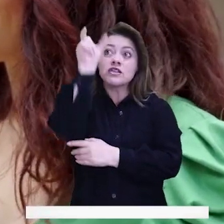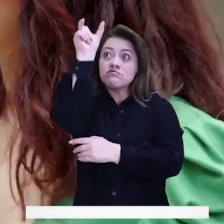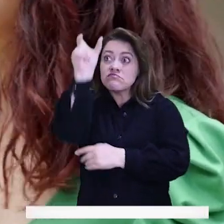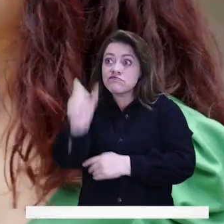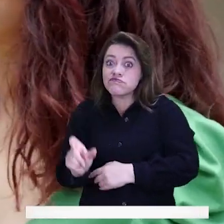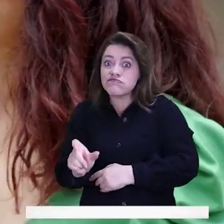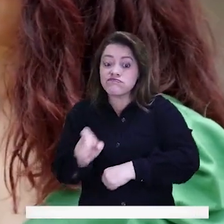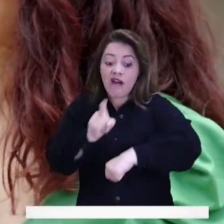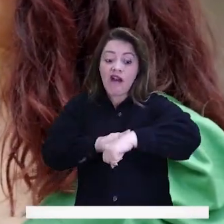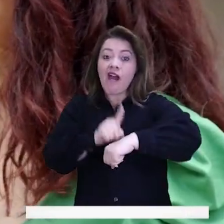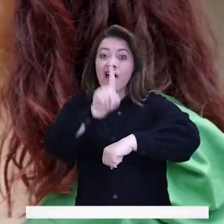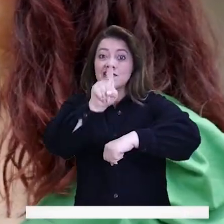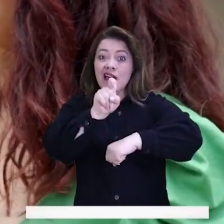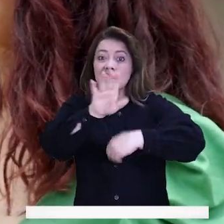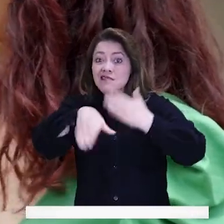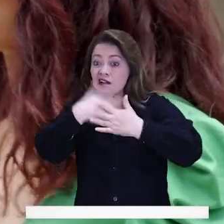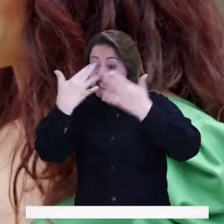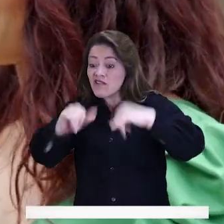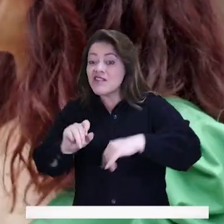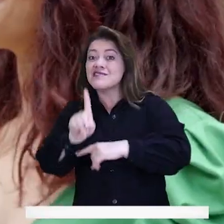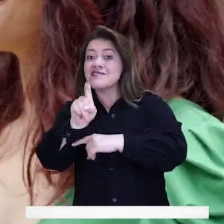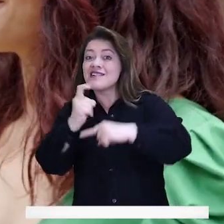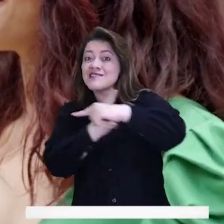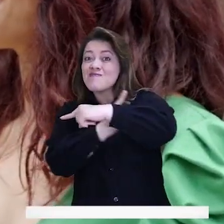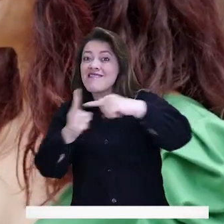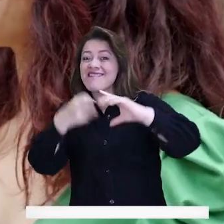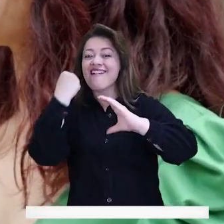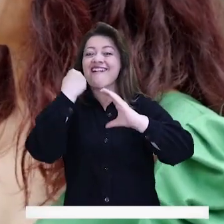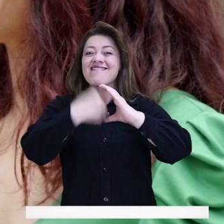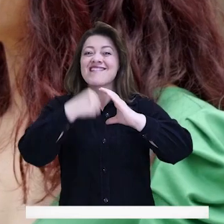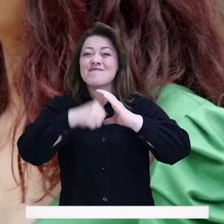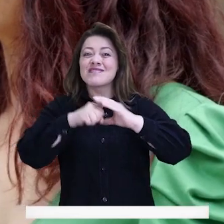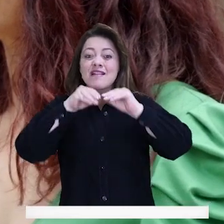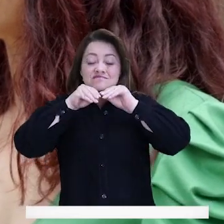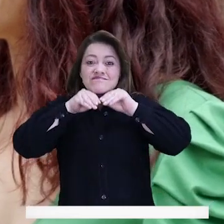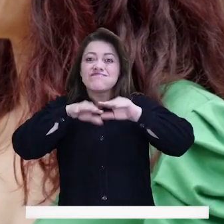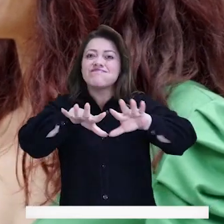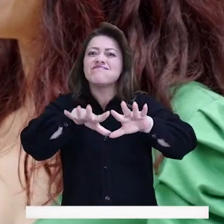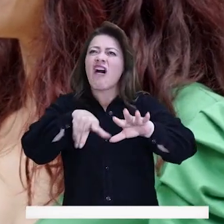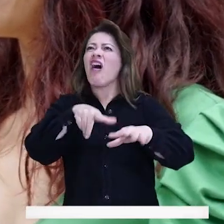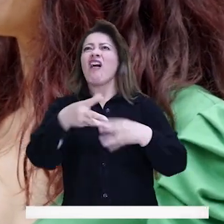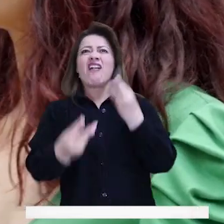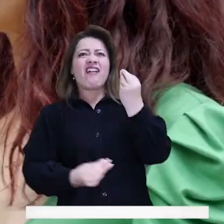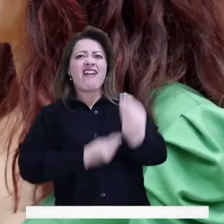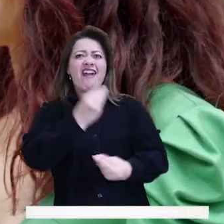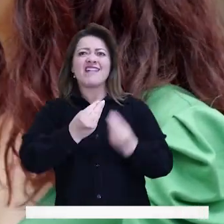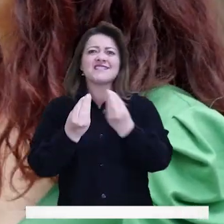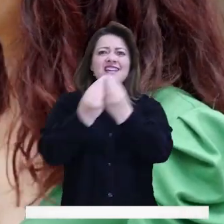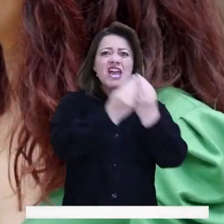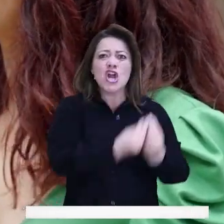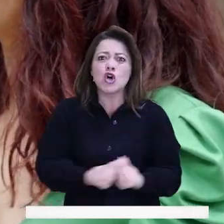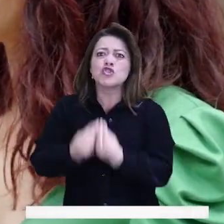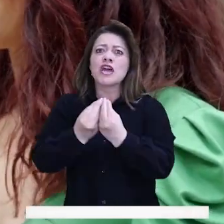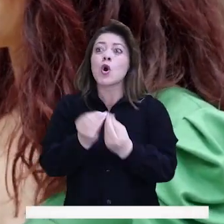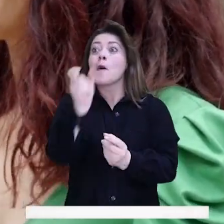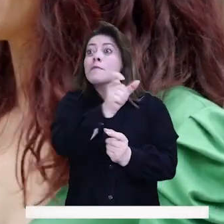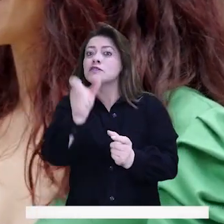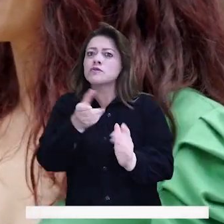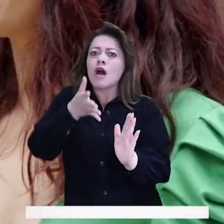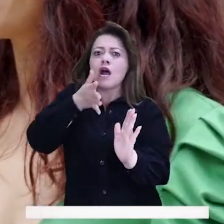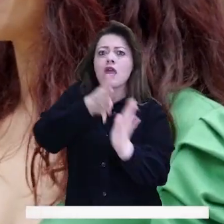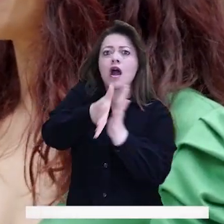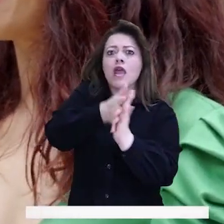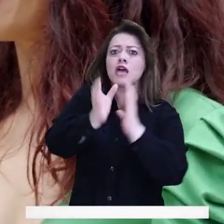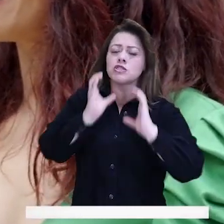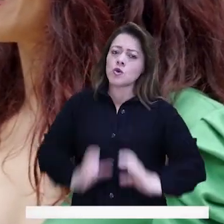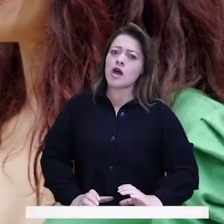de seis a seis y media de la tarde, en Canal Capital, para que vean qué está haciendo el Consejo Bogotá. Escuchen a los